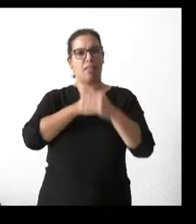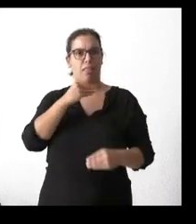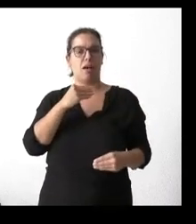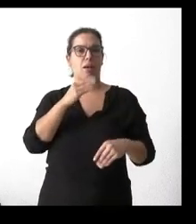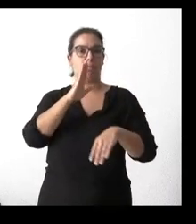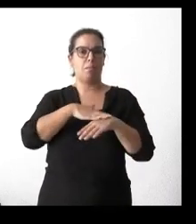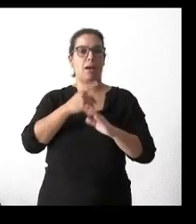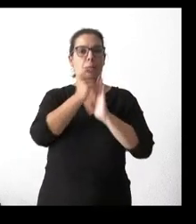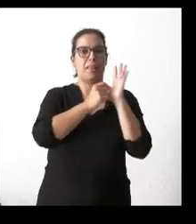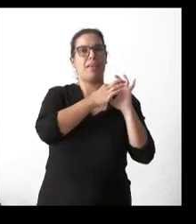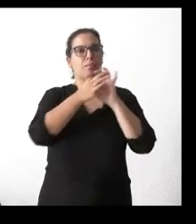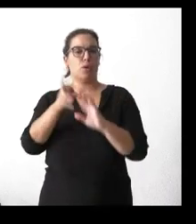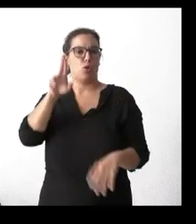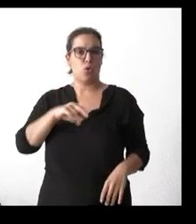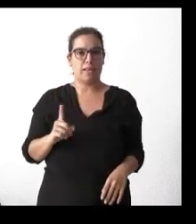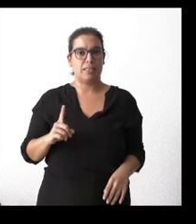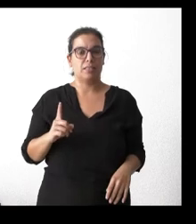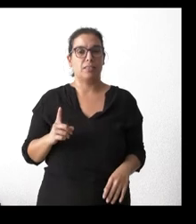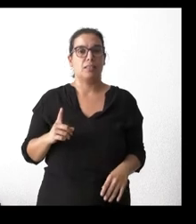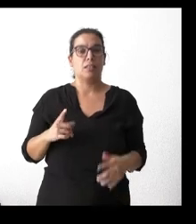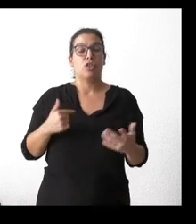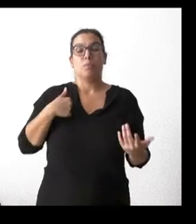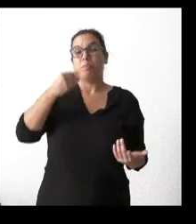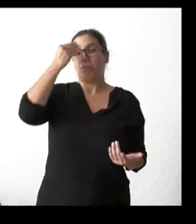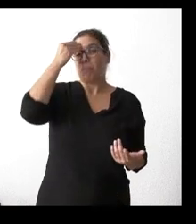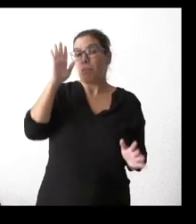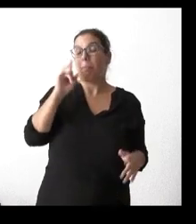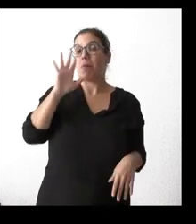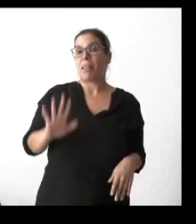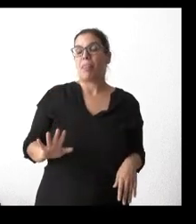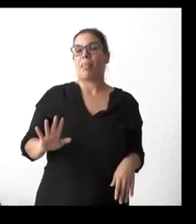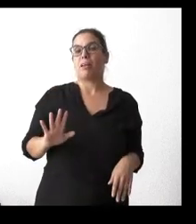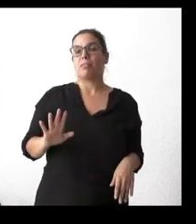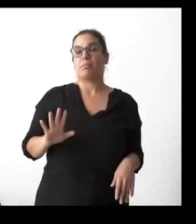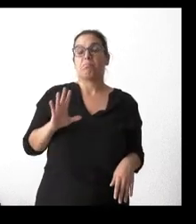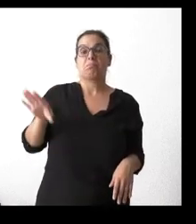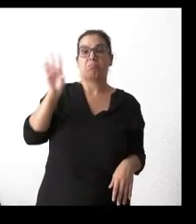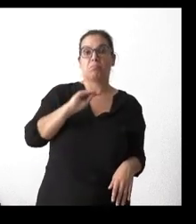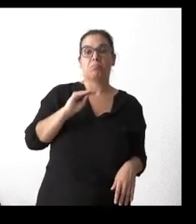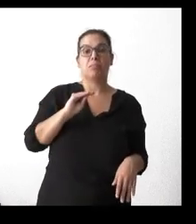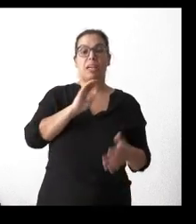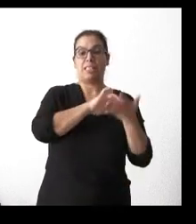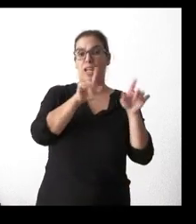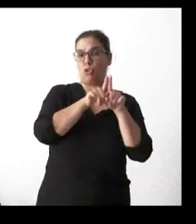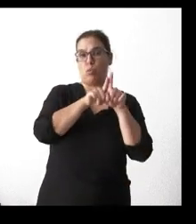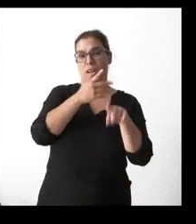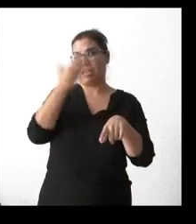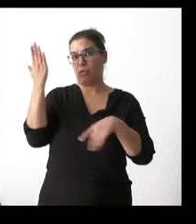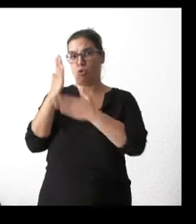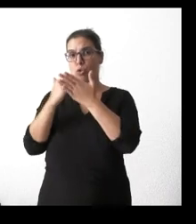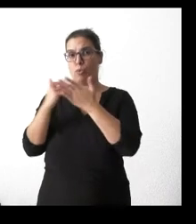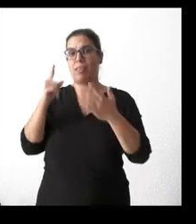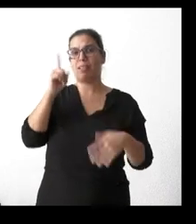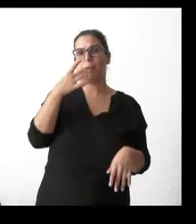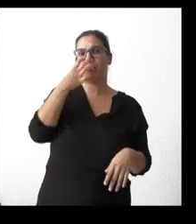vinculadas con este tipo de medidas. Tengo entendido que la Junta de Castilla y León, como el resto de las comunidades autónomas, además reclamó,